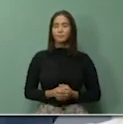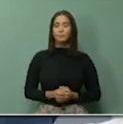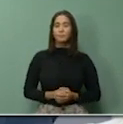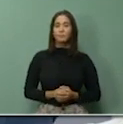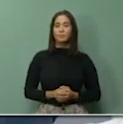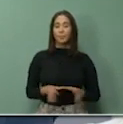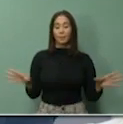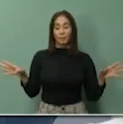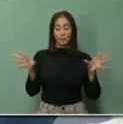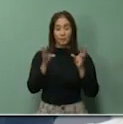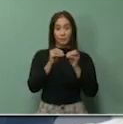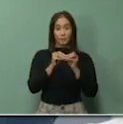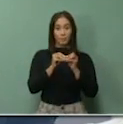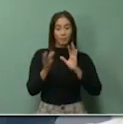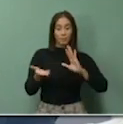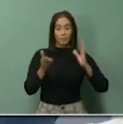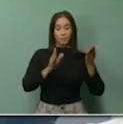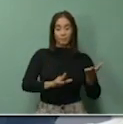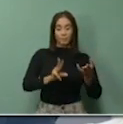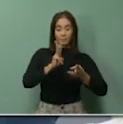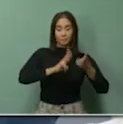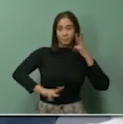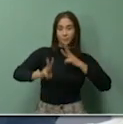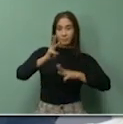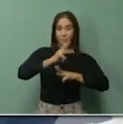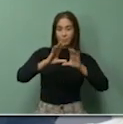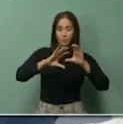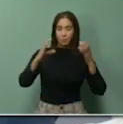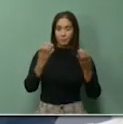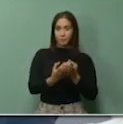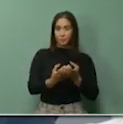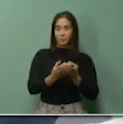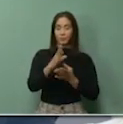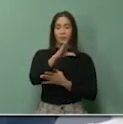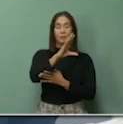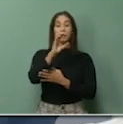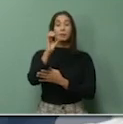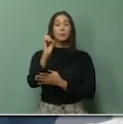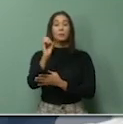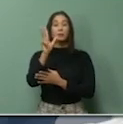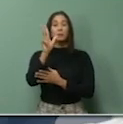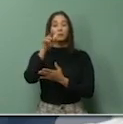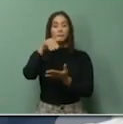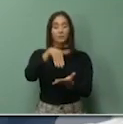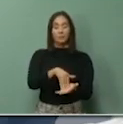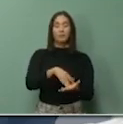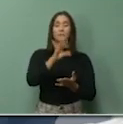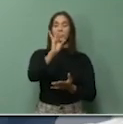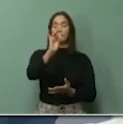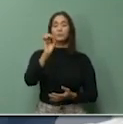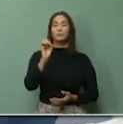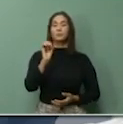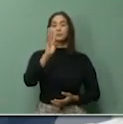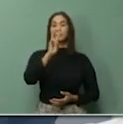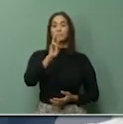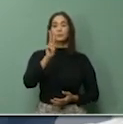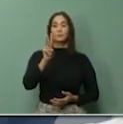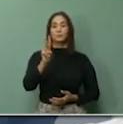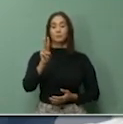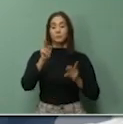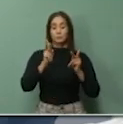total de defunciones que se han producido en el mundo es de 503,862